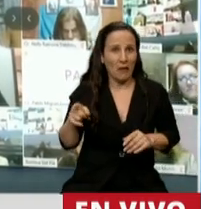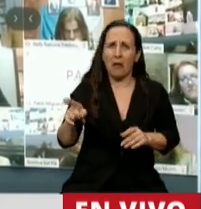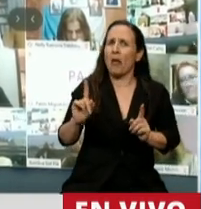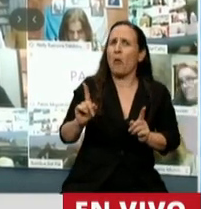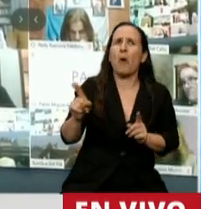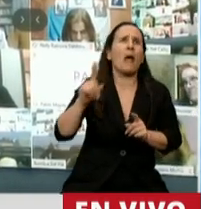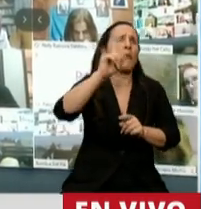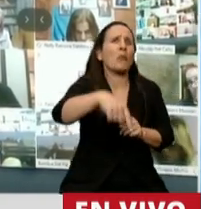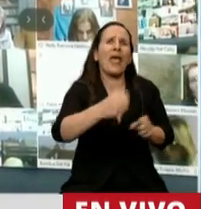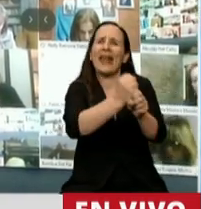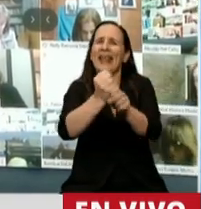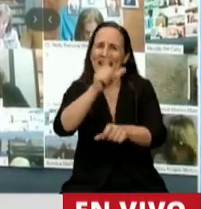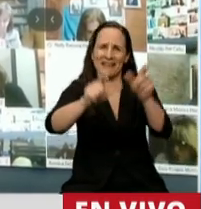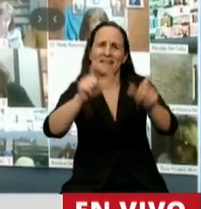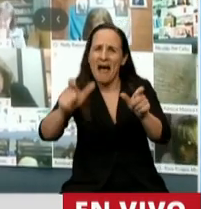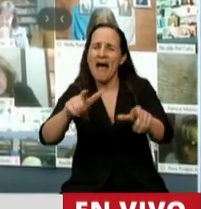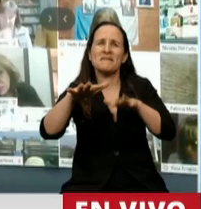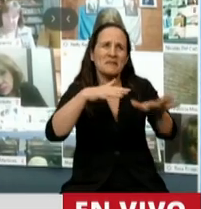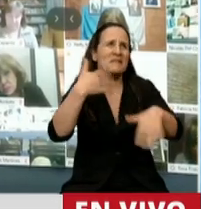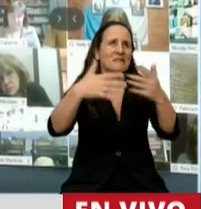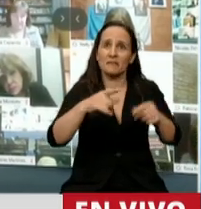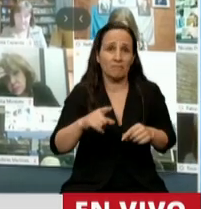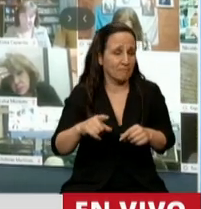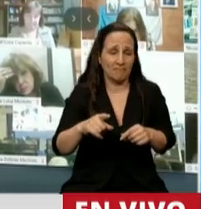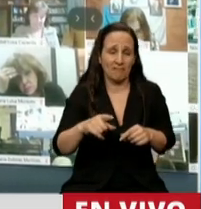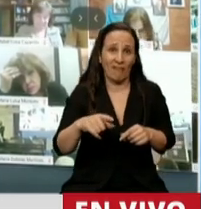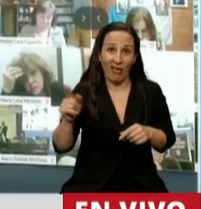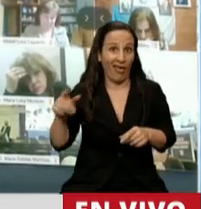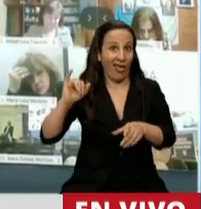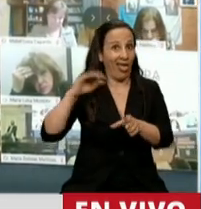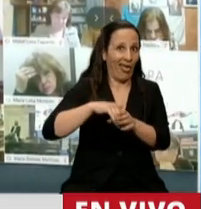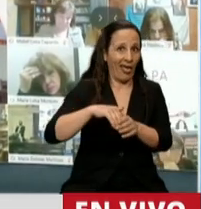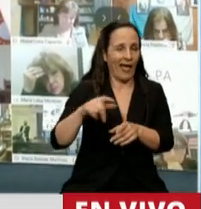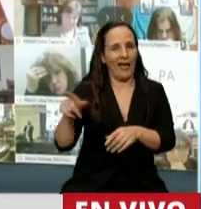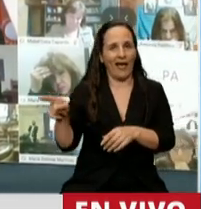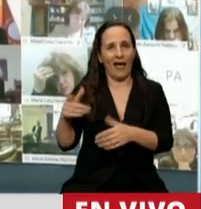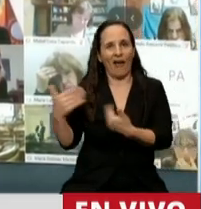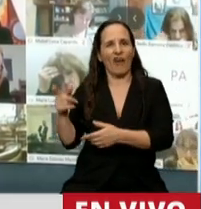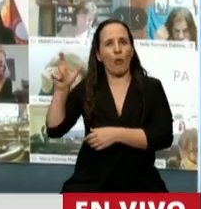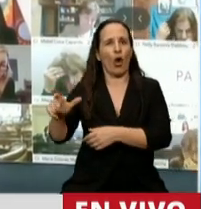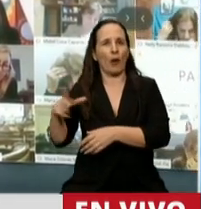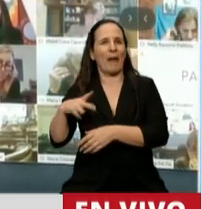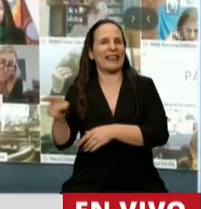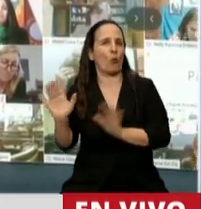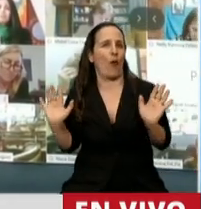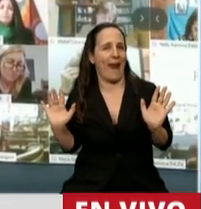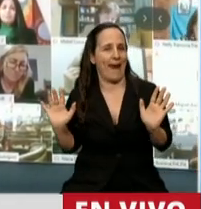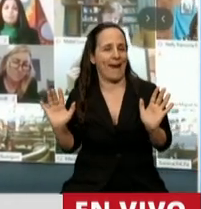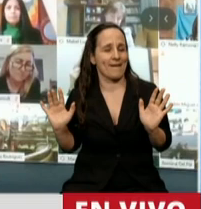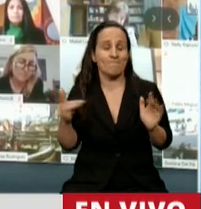generación de empleo ni de actividad económica. Va a resolver, en todo caso, cuestiones particulares. Y digo esto, presidente,